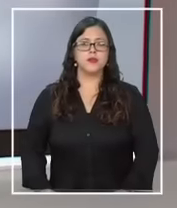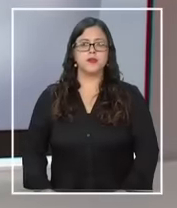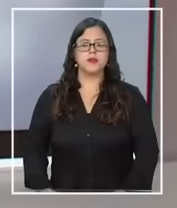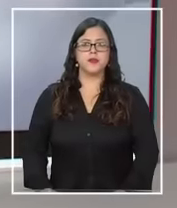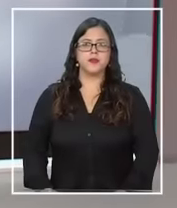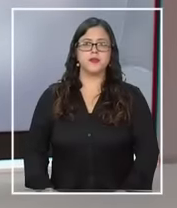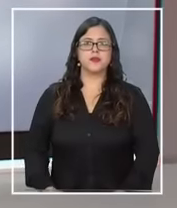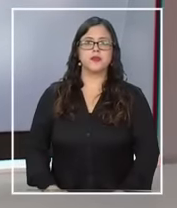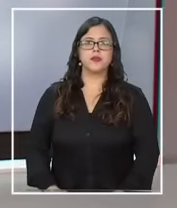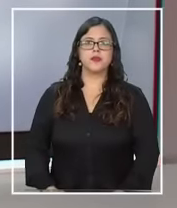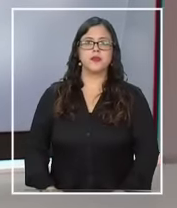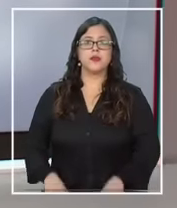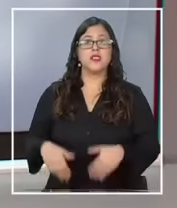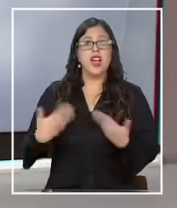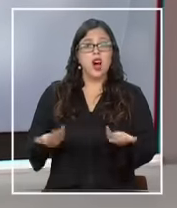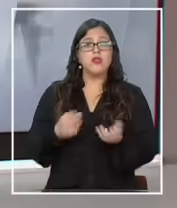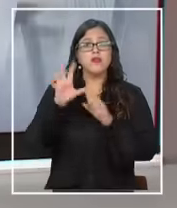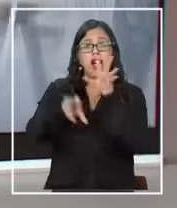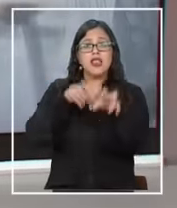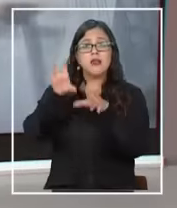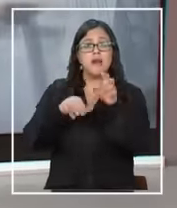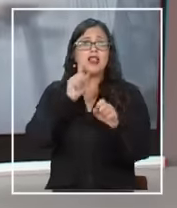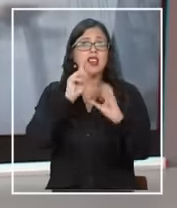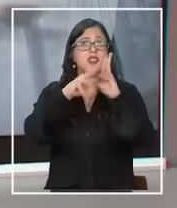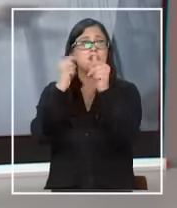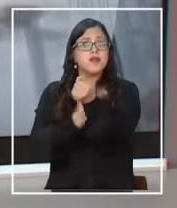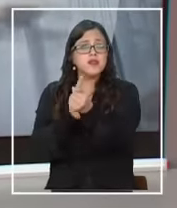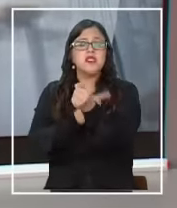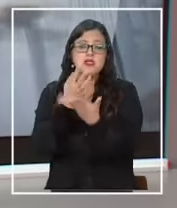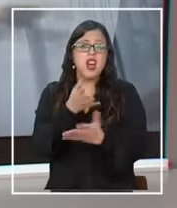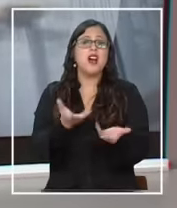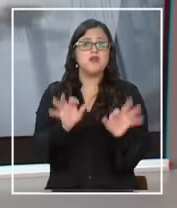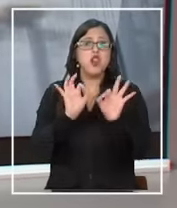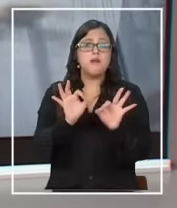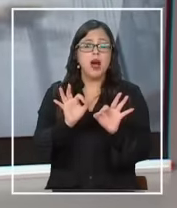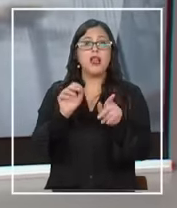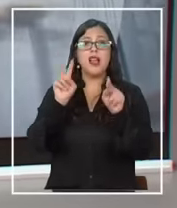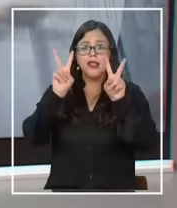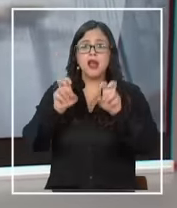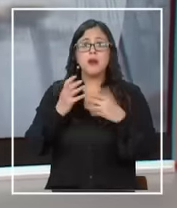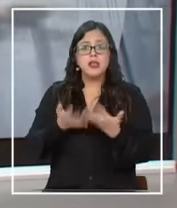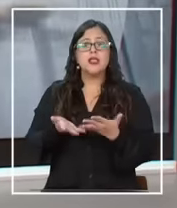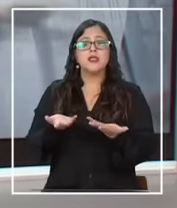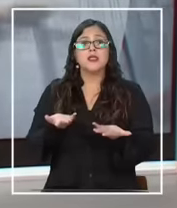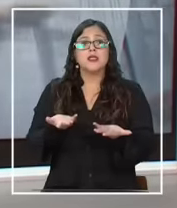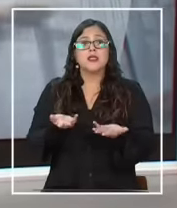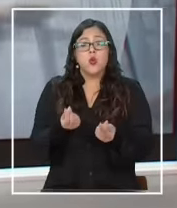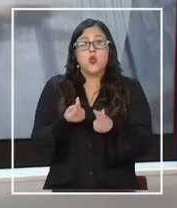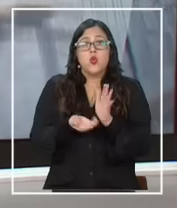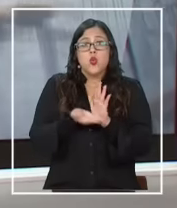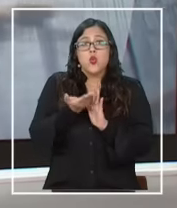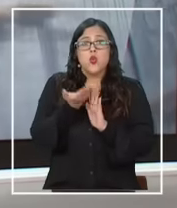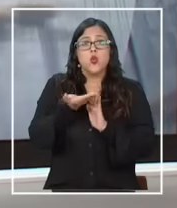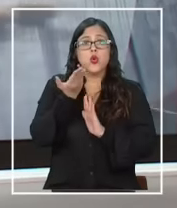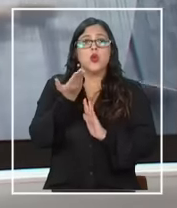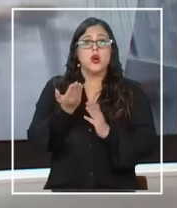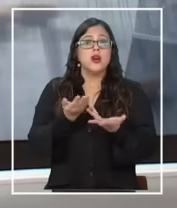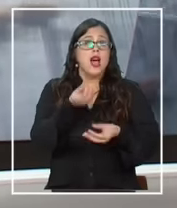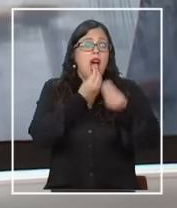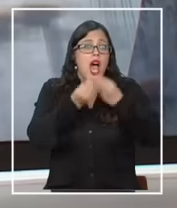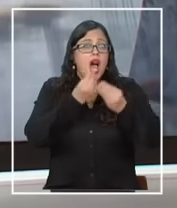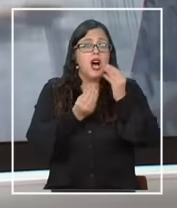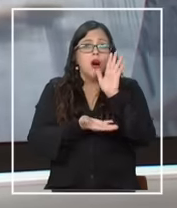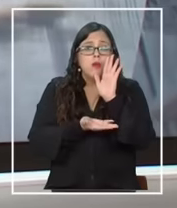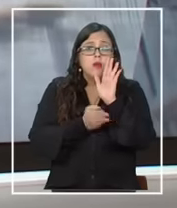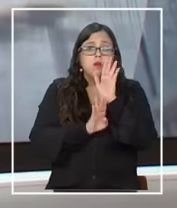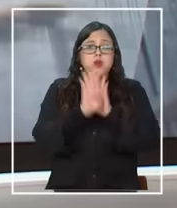aunque tener una mascota en las familias cada vez es una tendencia más común los costos de mantenerla no paran de subir los alimentos por ejemplo se dispararon cerca de